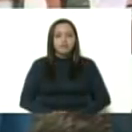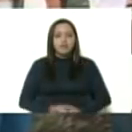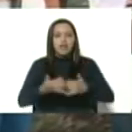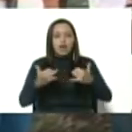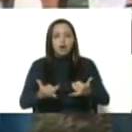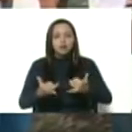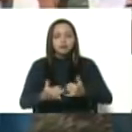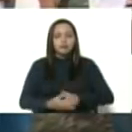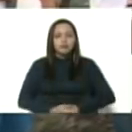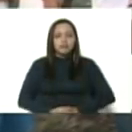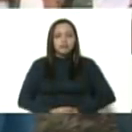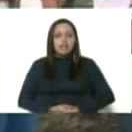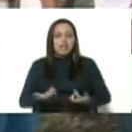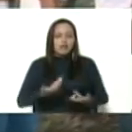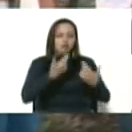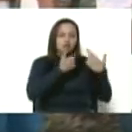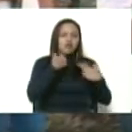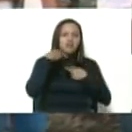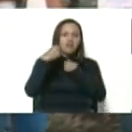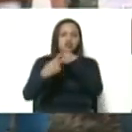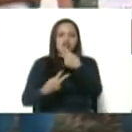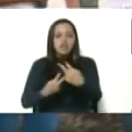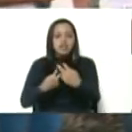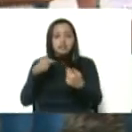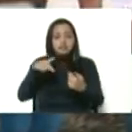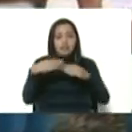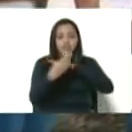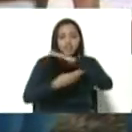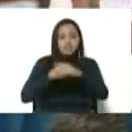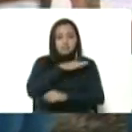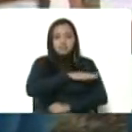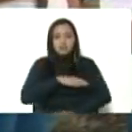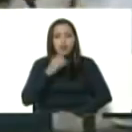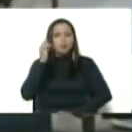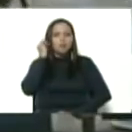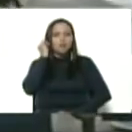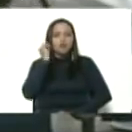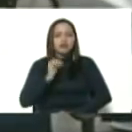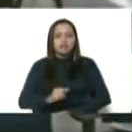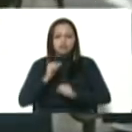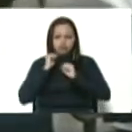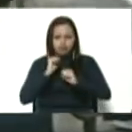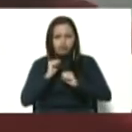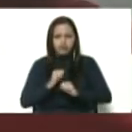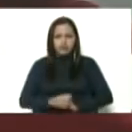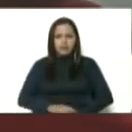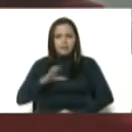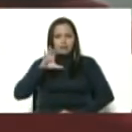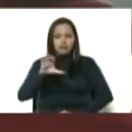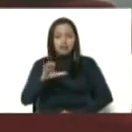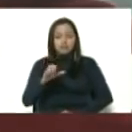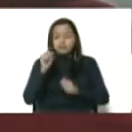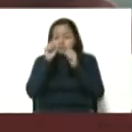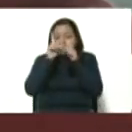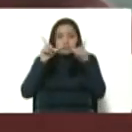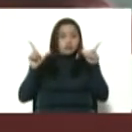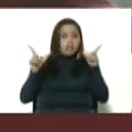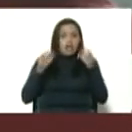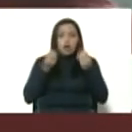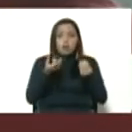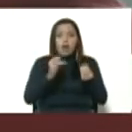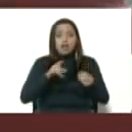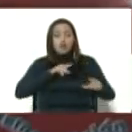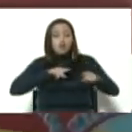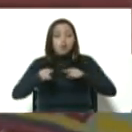Mayerlin, la responsable de esta base de misiones. Una mujer guerrera, patriota. Es impresionante cómo tiene el